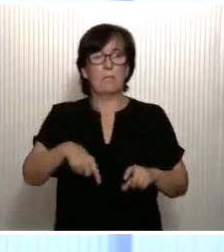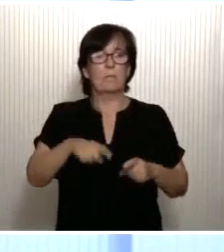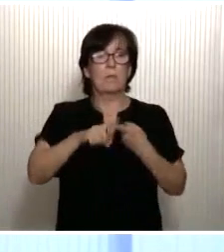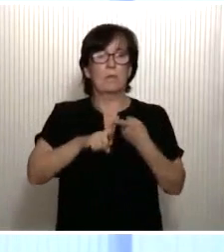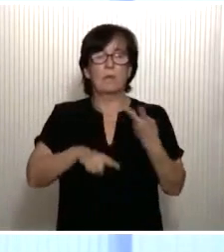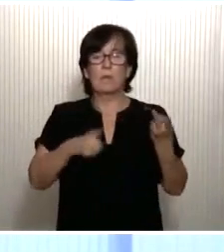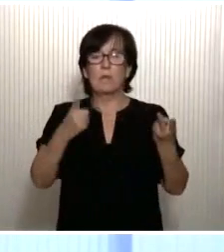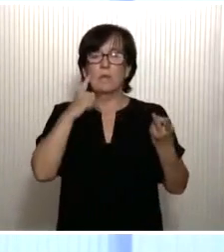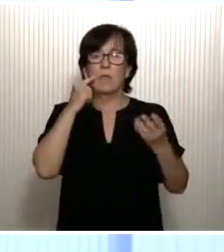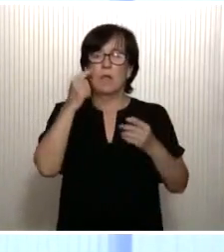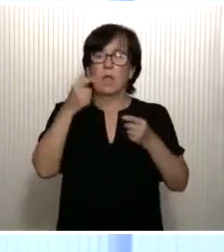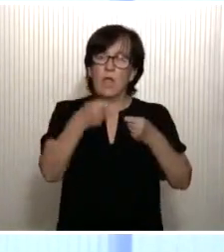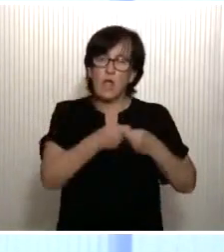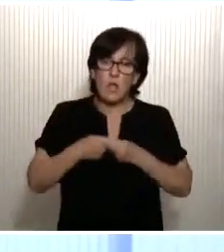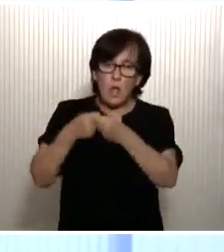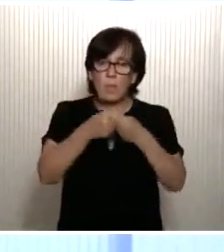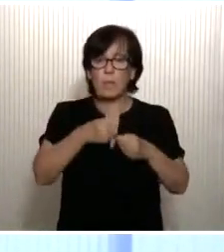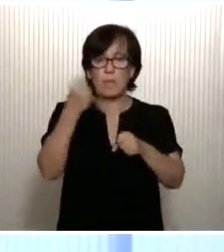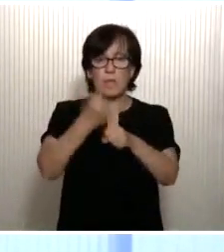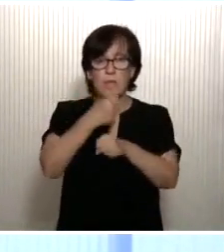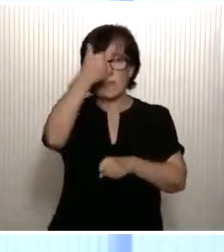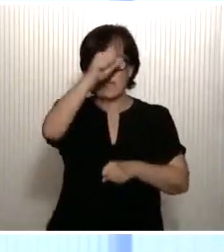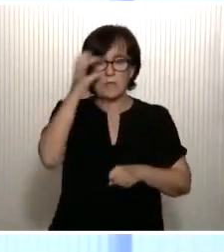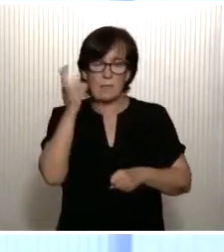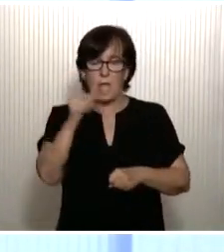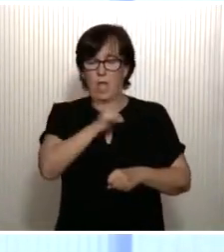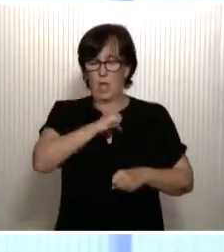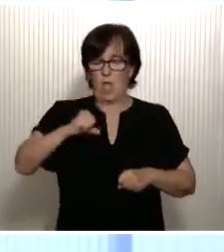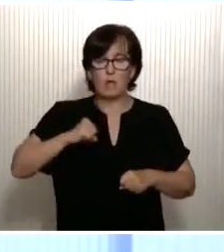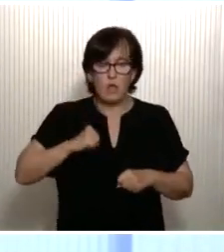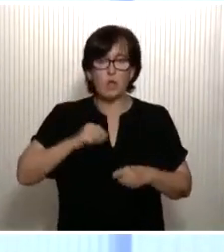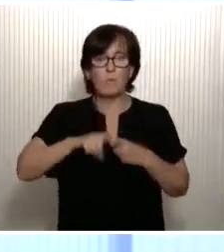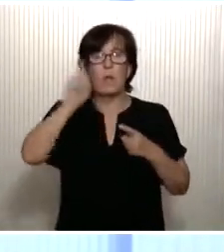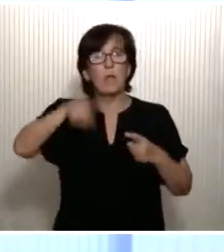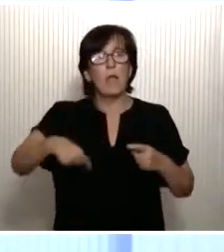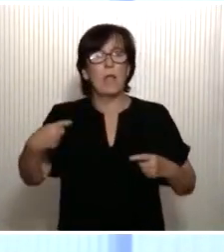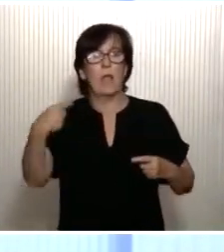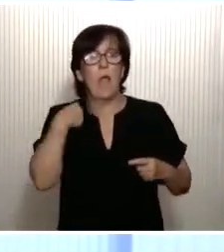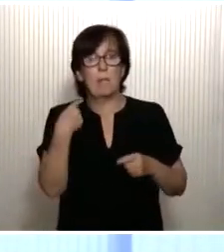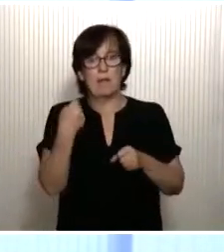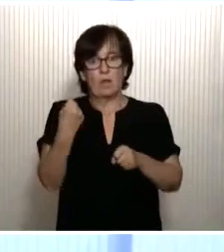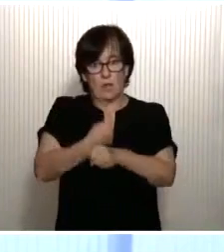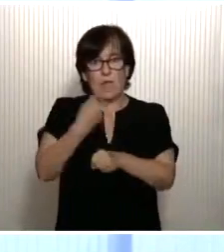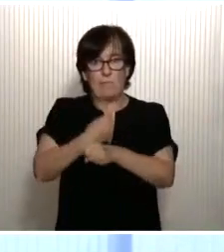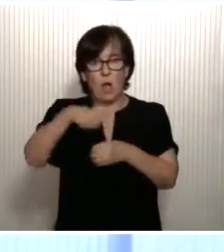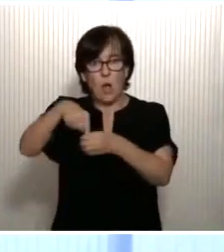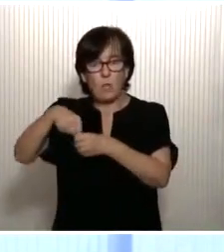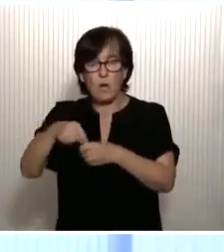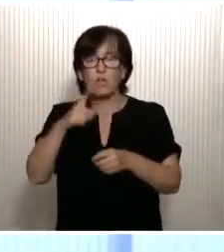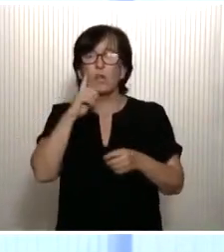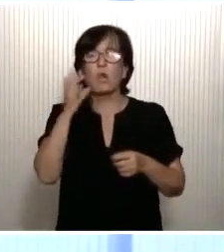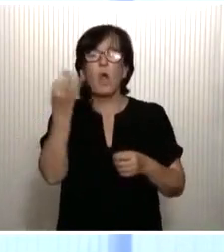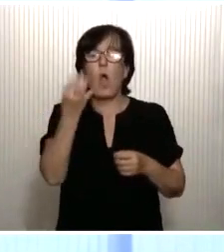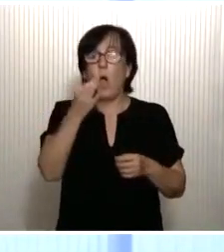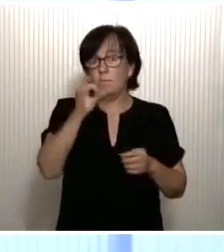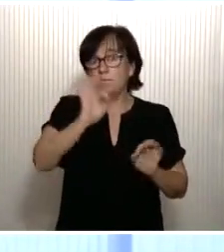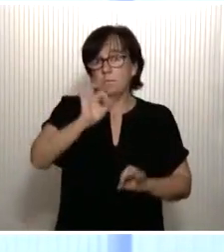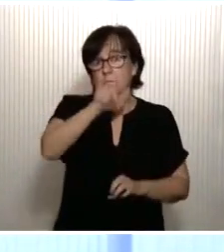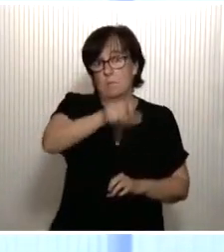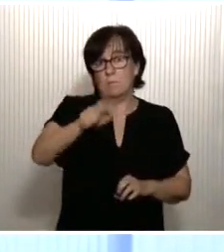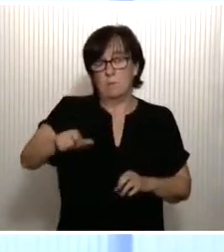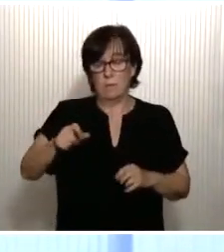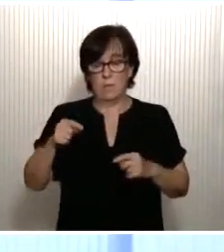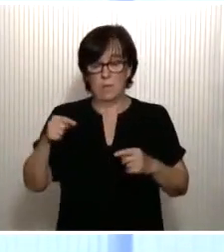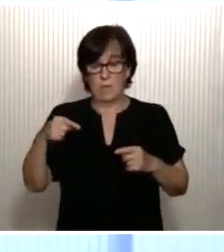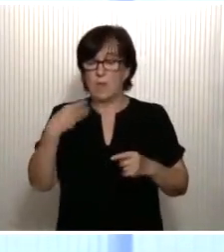en las cooperativas, trabajadores y trabajadoras autónomos, en quienes han perdido sus empleos. O en aquellas personas, sobre todo las